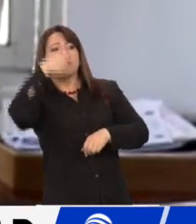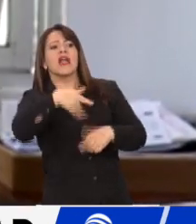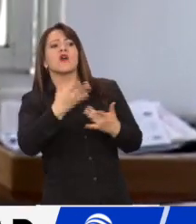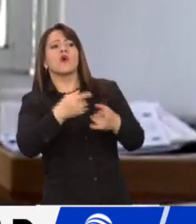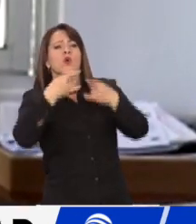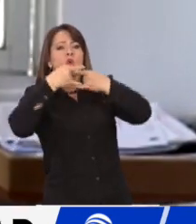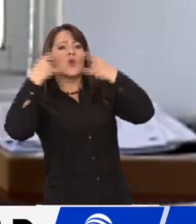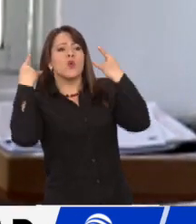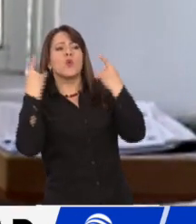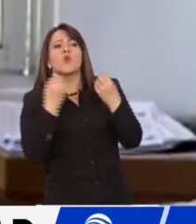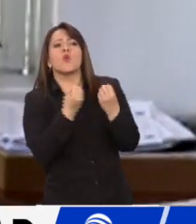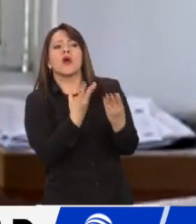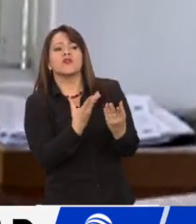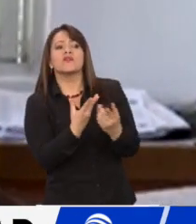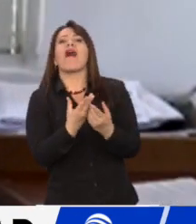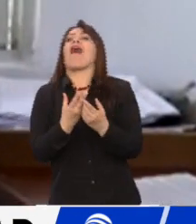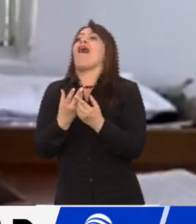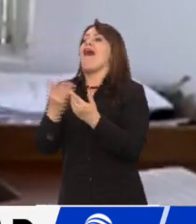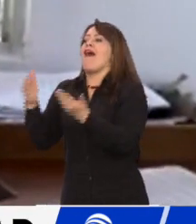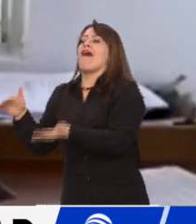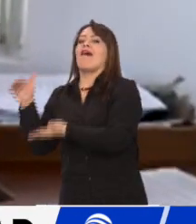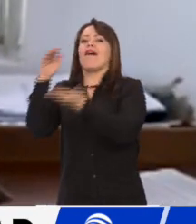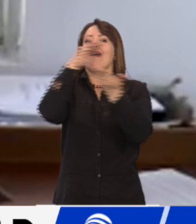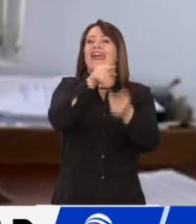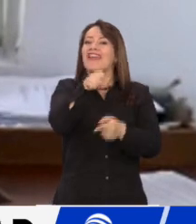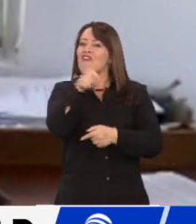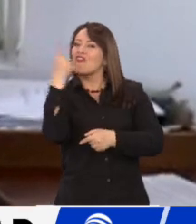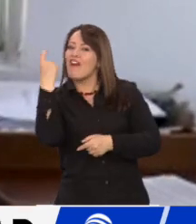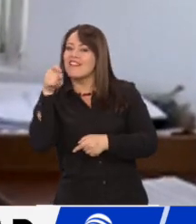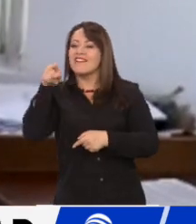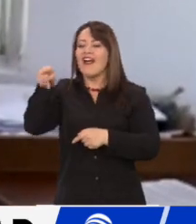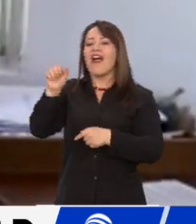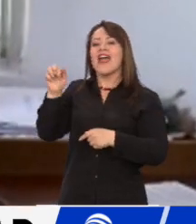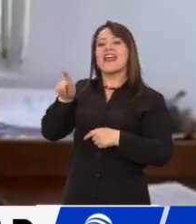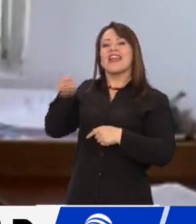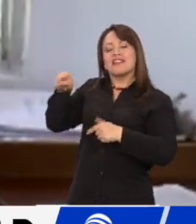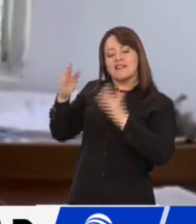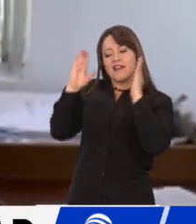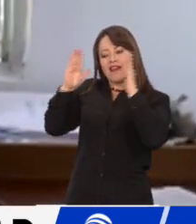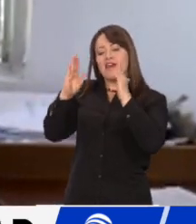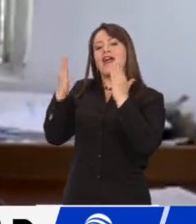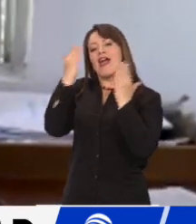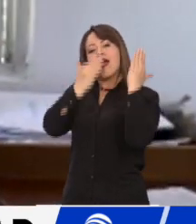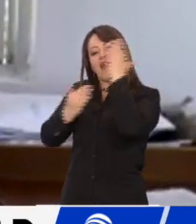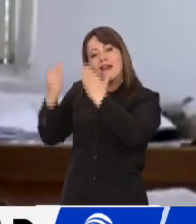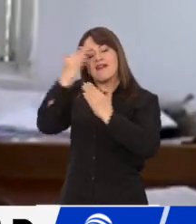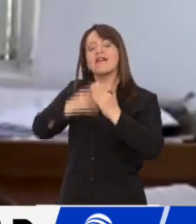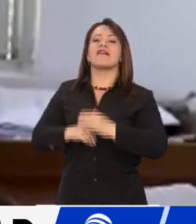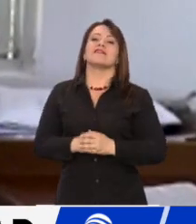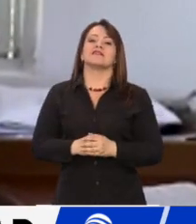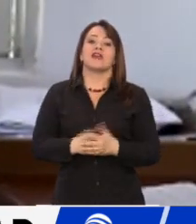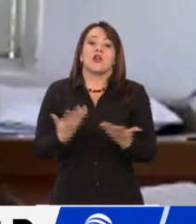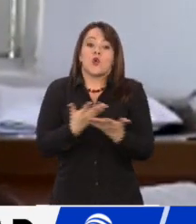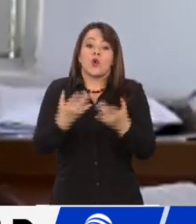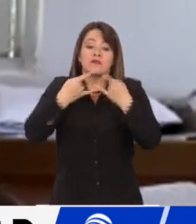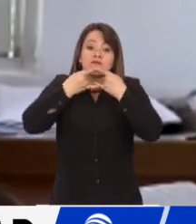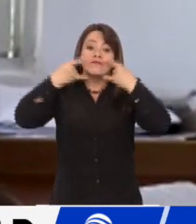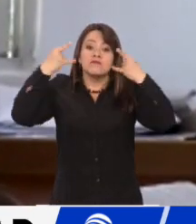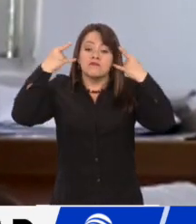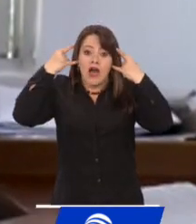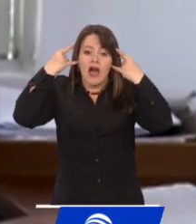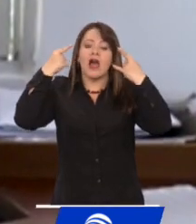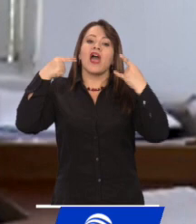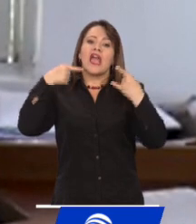auxiliares para que puedan ayudar a fortalecer esa necesidad en las instituciones debido a que estos elementos tienen un costo